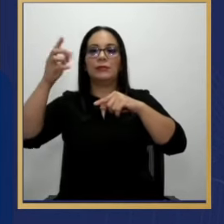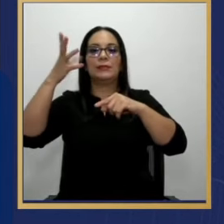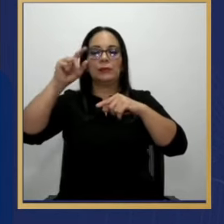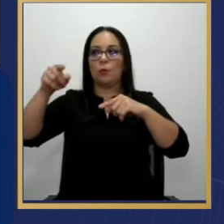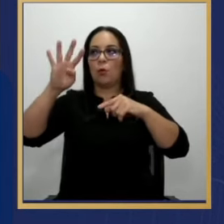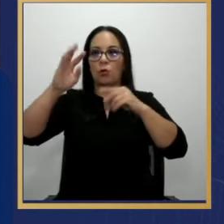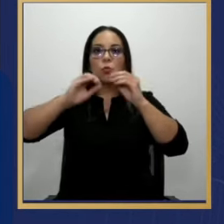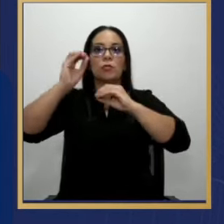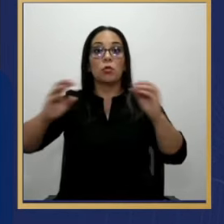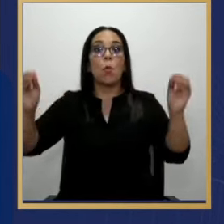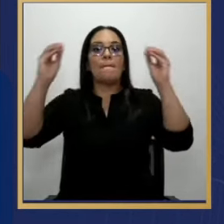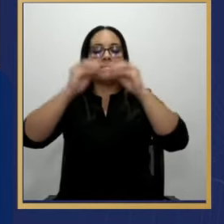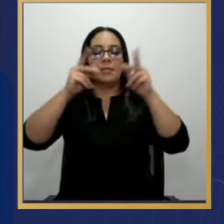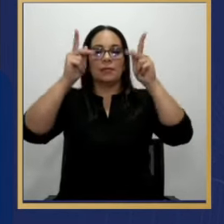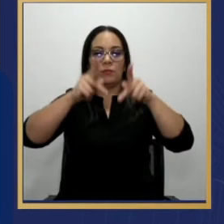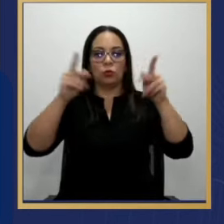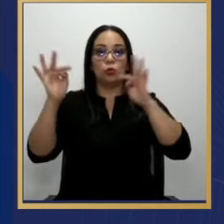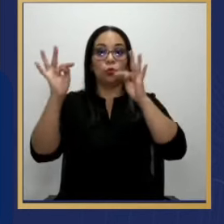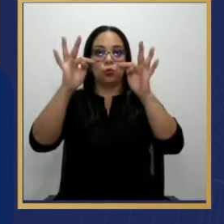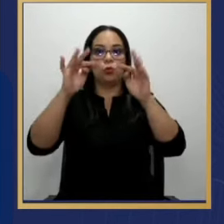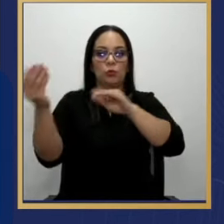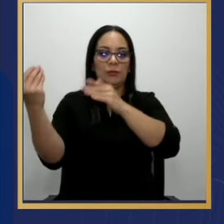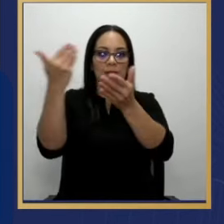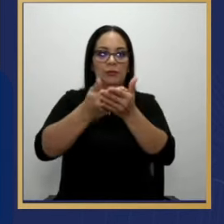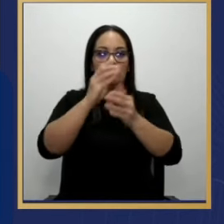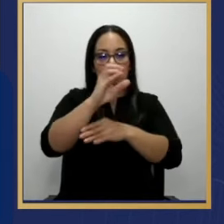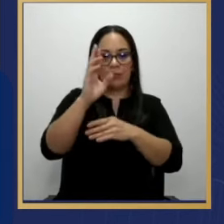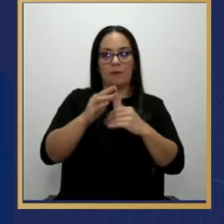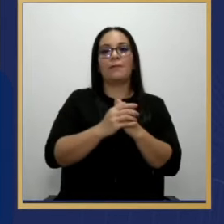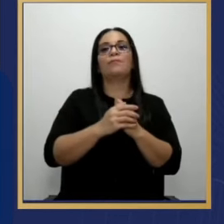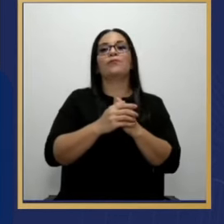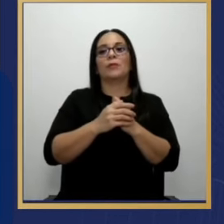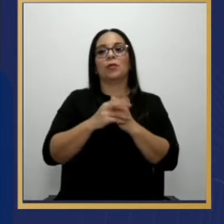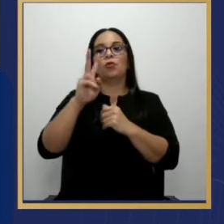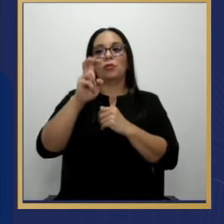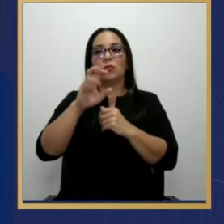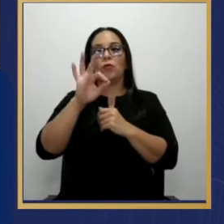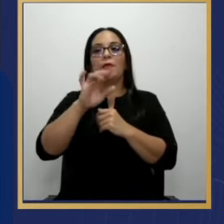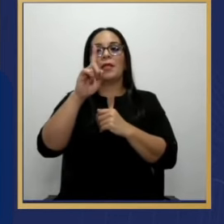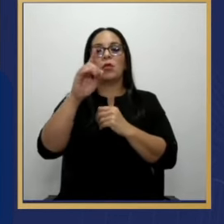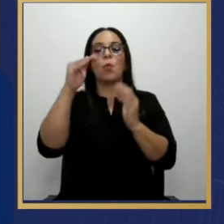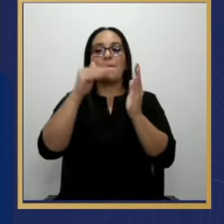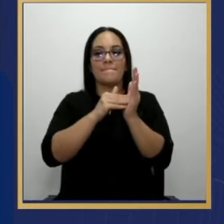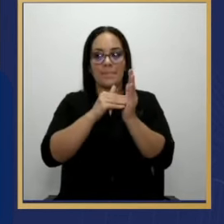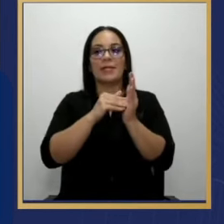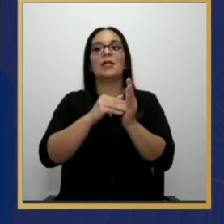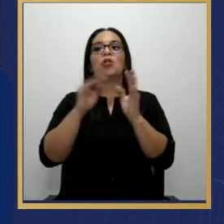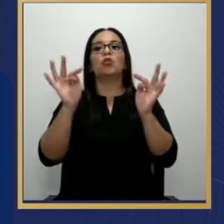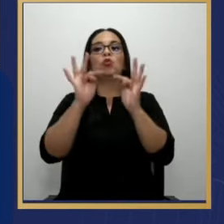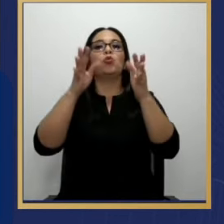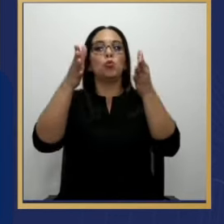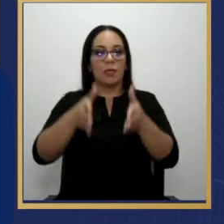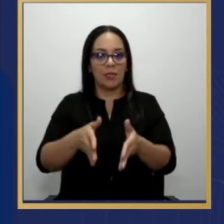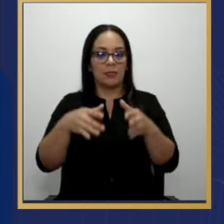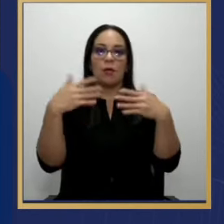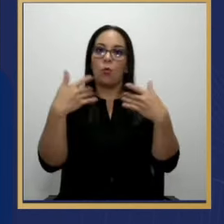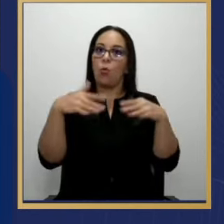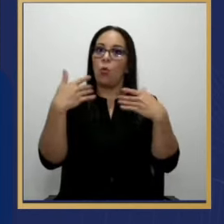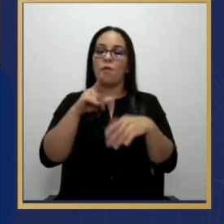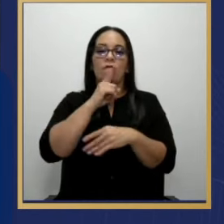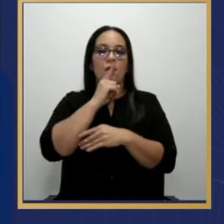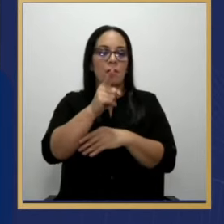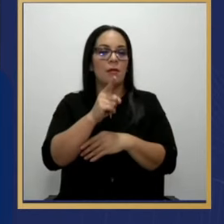y eso nos permitió llegar a 291 mil turistas, que es realmente una